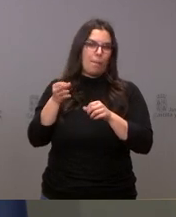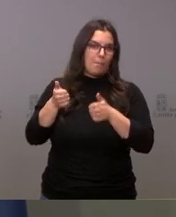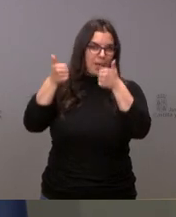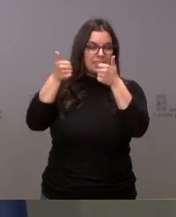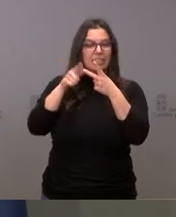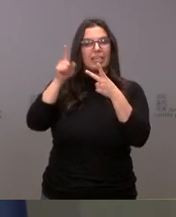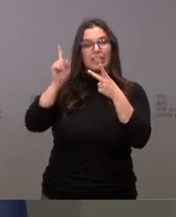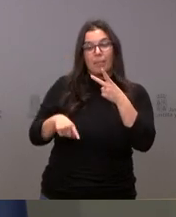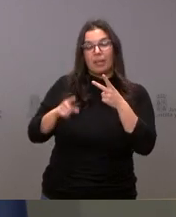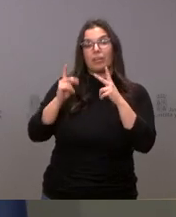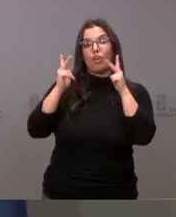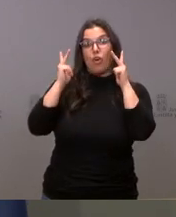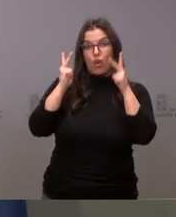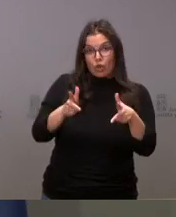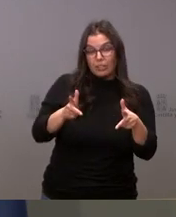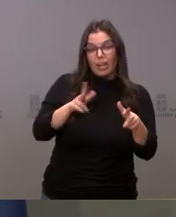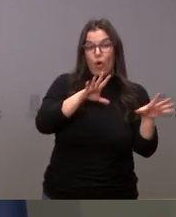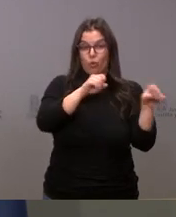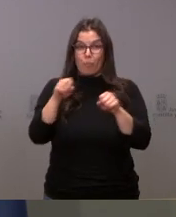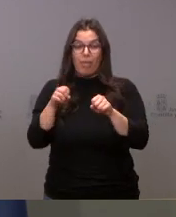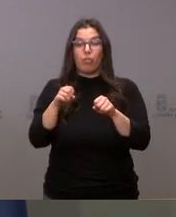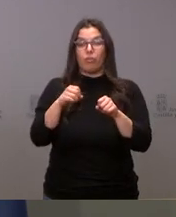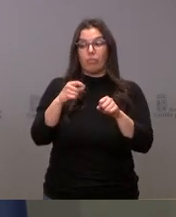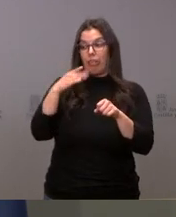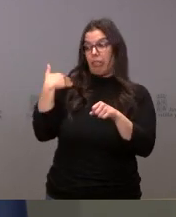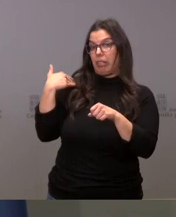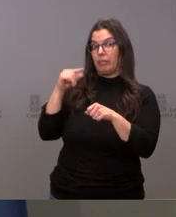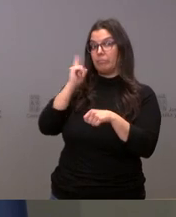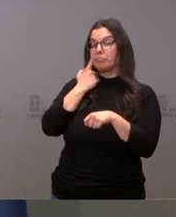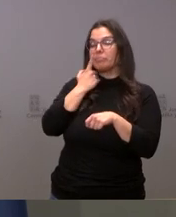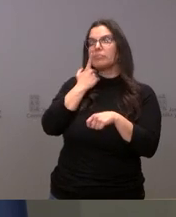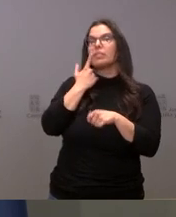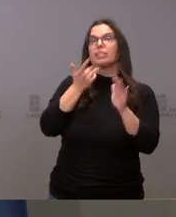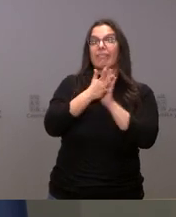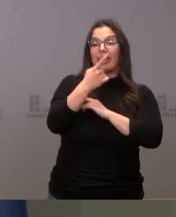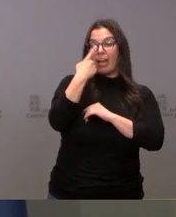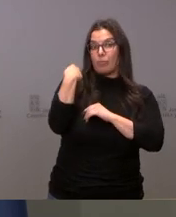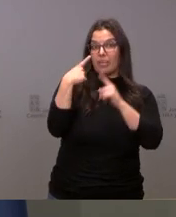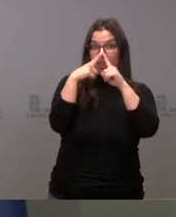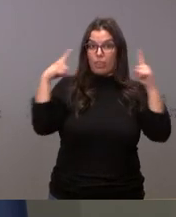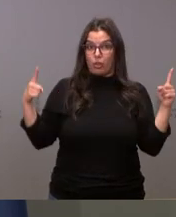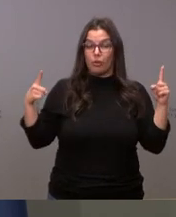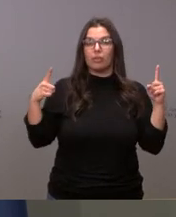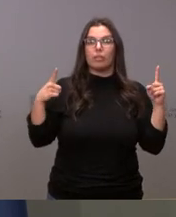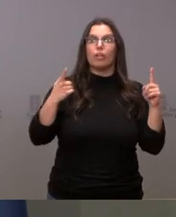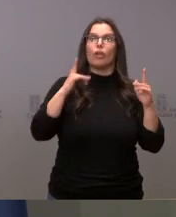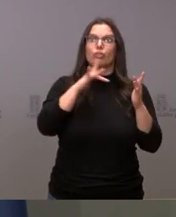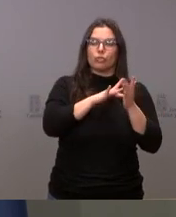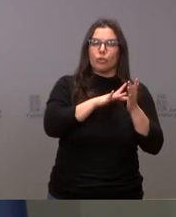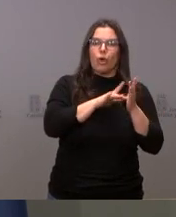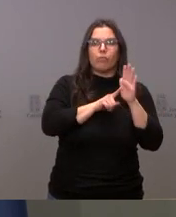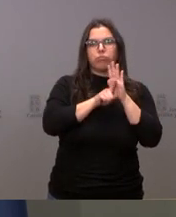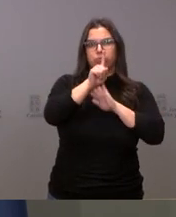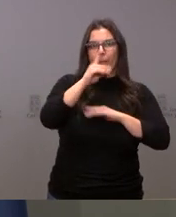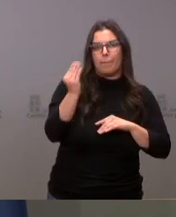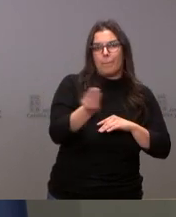hotelera que hemos conocido estos últimos días, certifican que el año 21 se produjo una recuperación, bien es cierto que